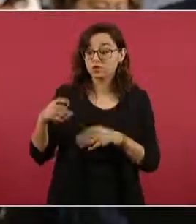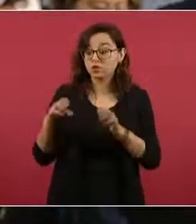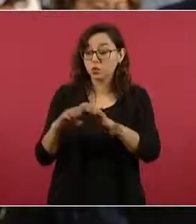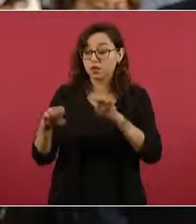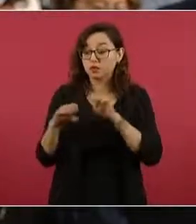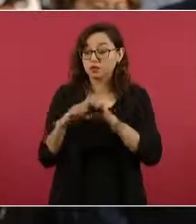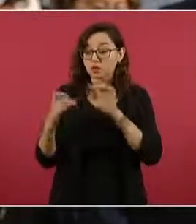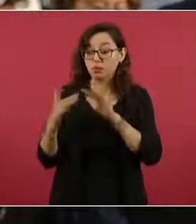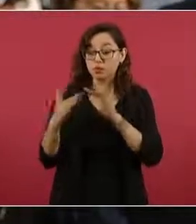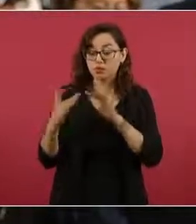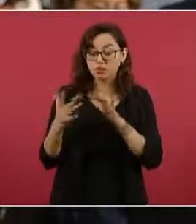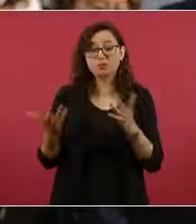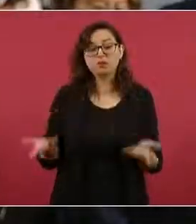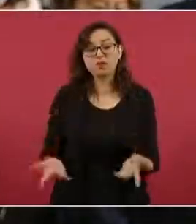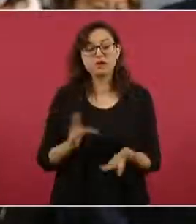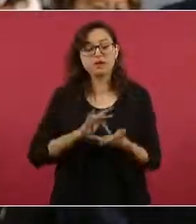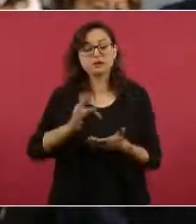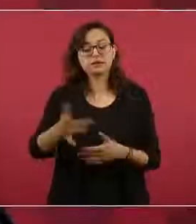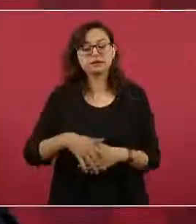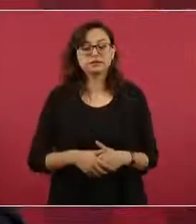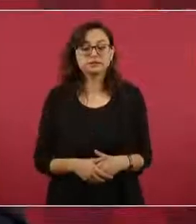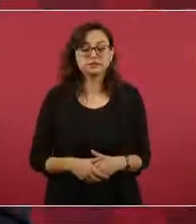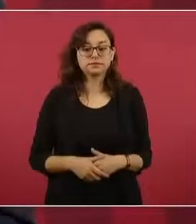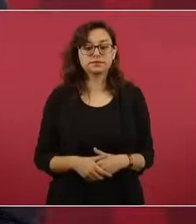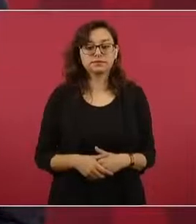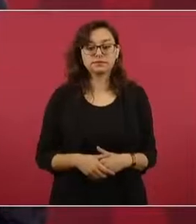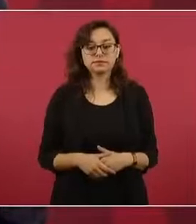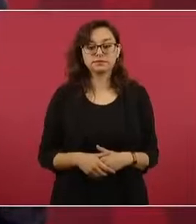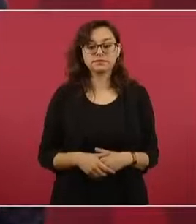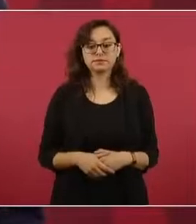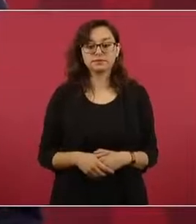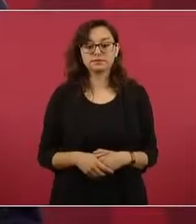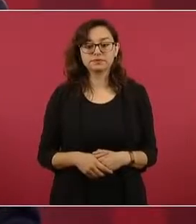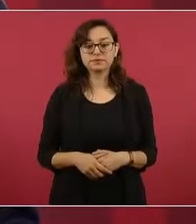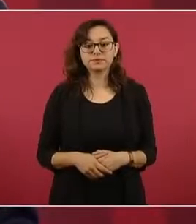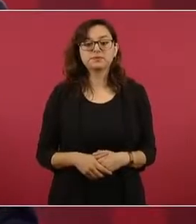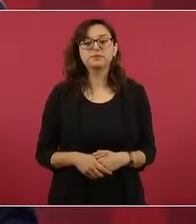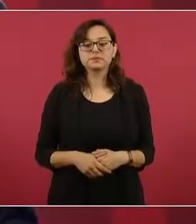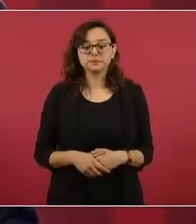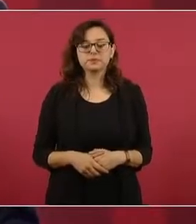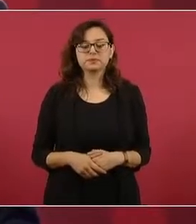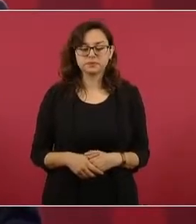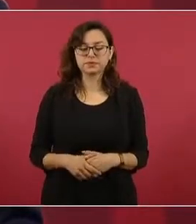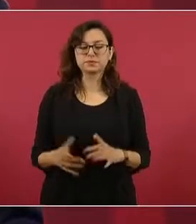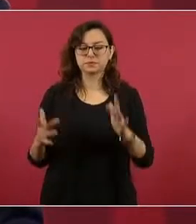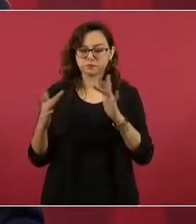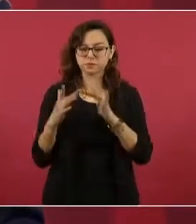defensa de Julian Assange. Gracias, presidente. Ha habido comunicación